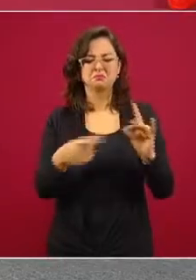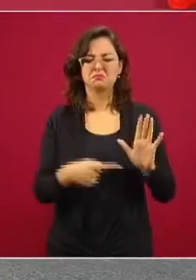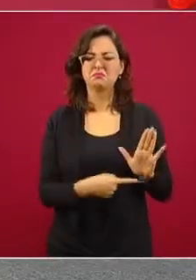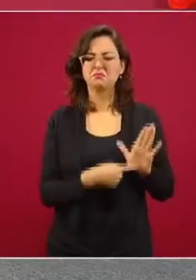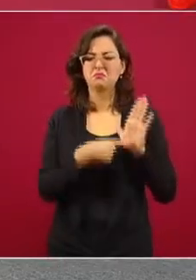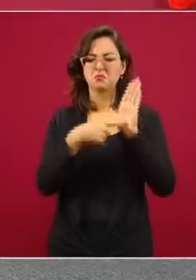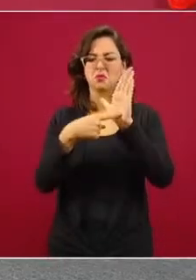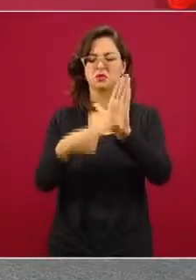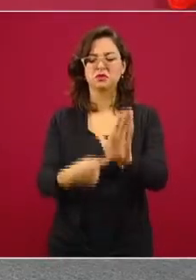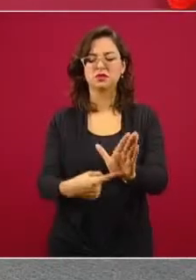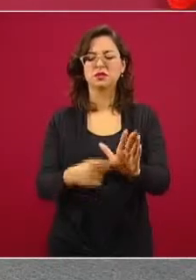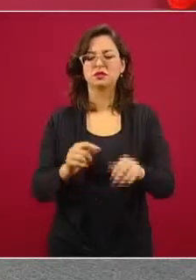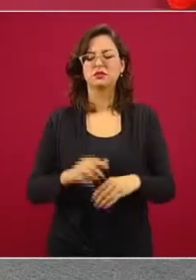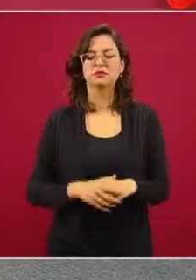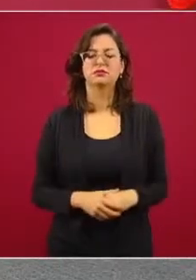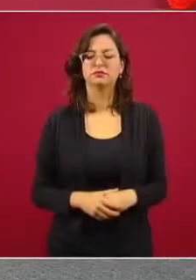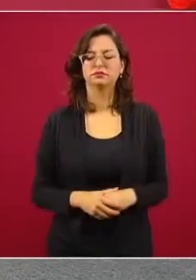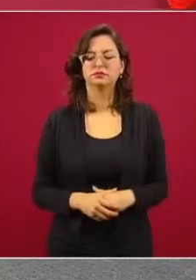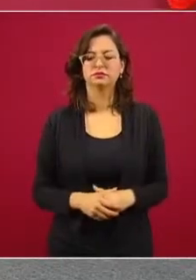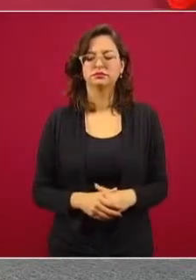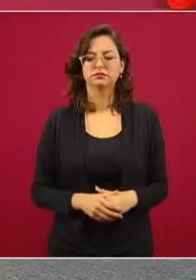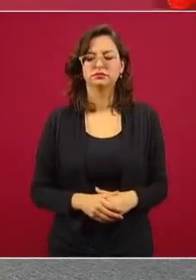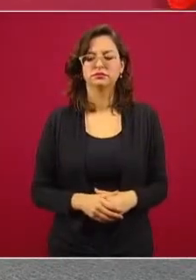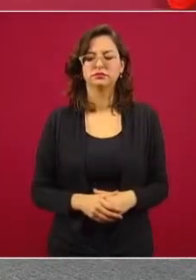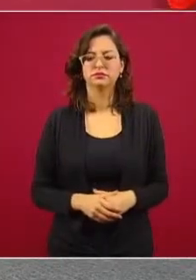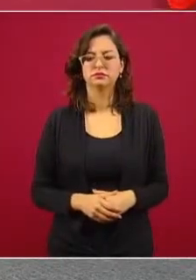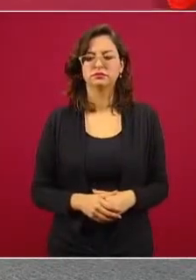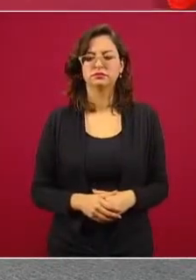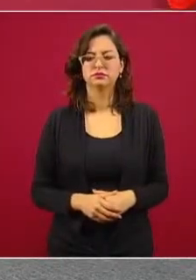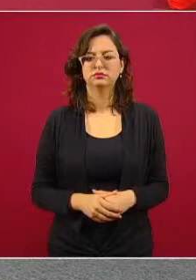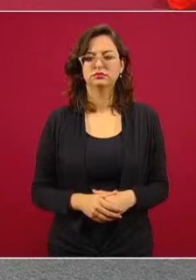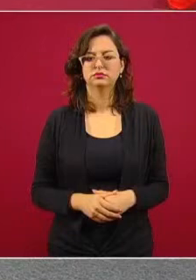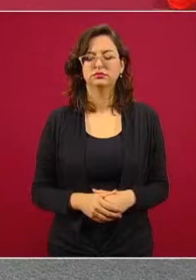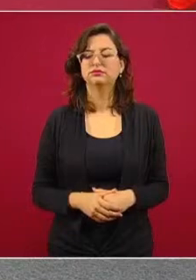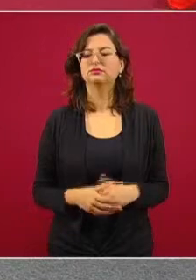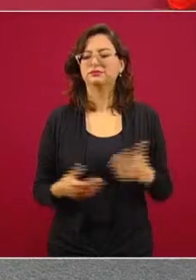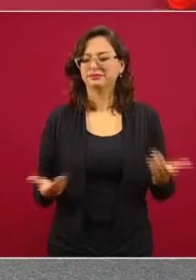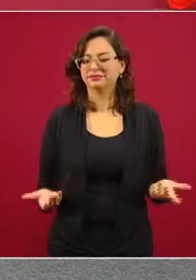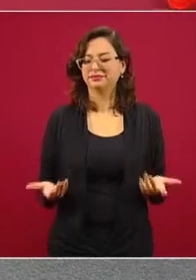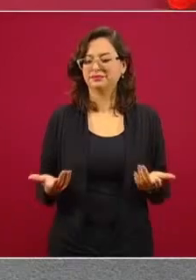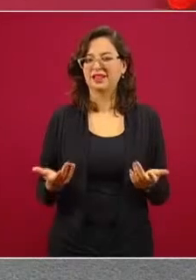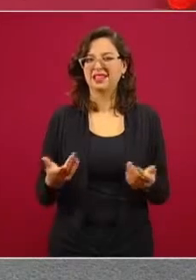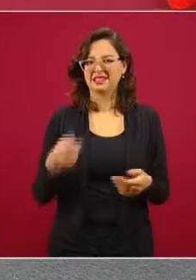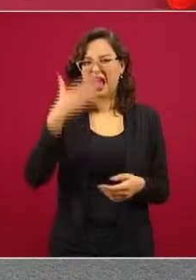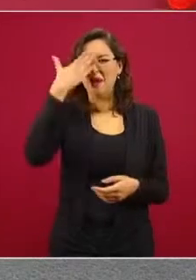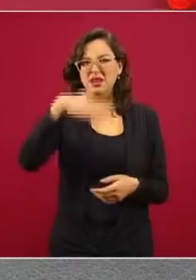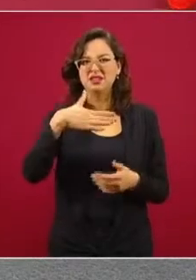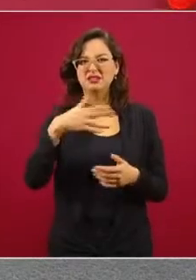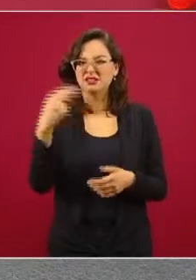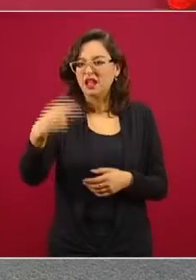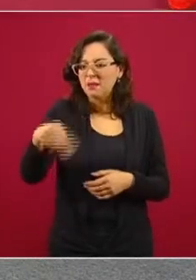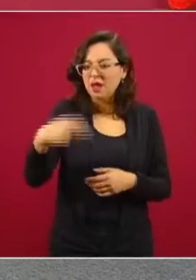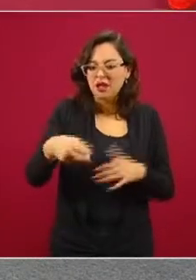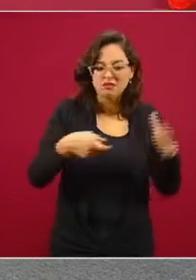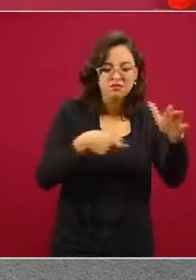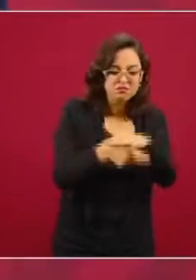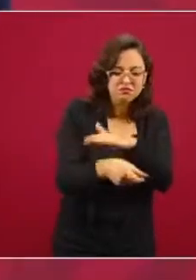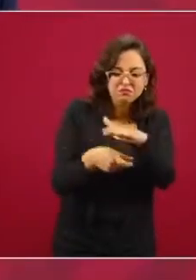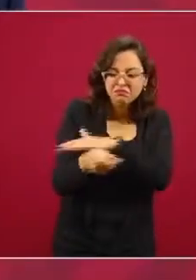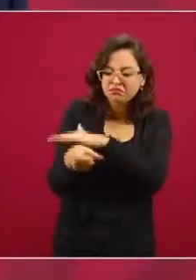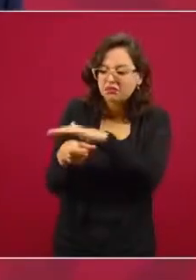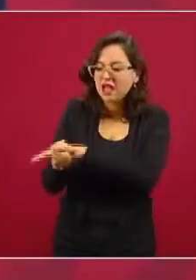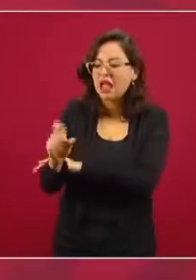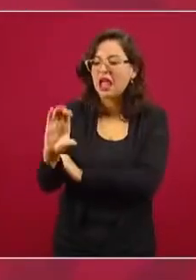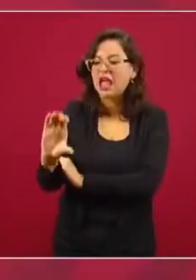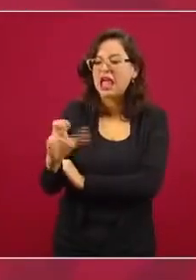se le conoce como chayote, de dónde viene